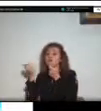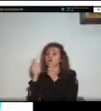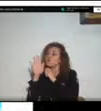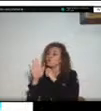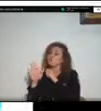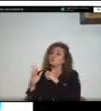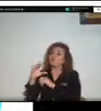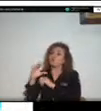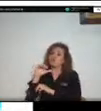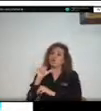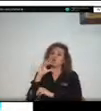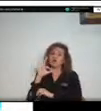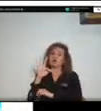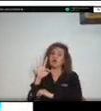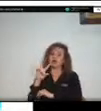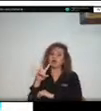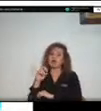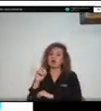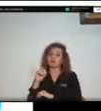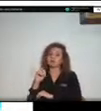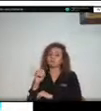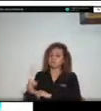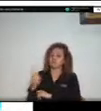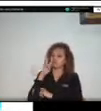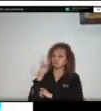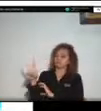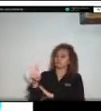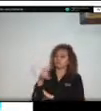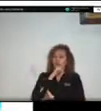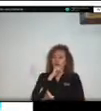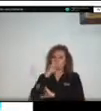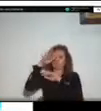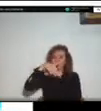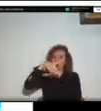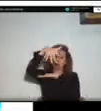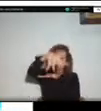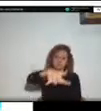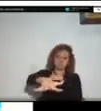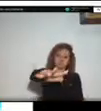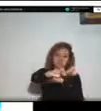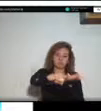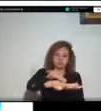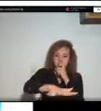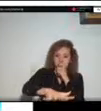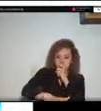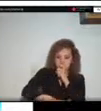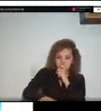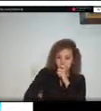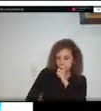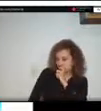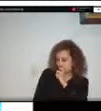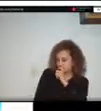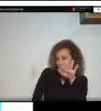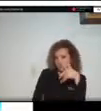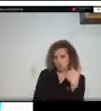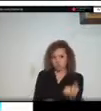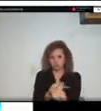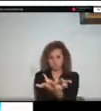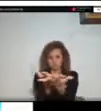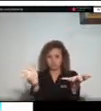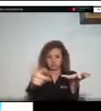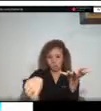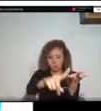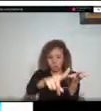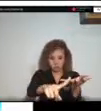en la medida en que va discurriendo hacia aguas abajo esa distancia en la parte distal ya del abanico esa